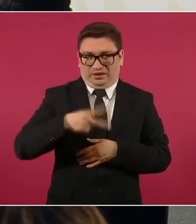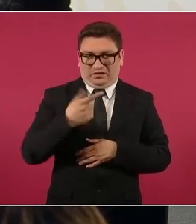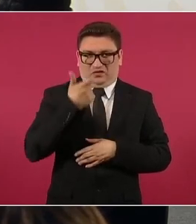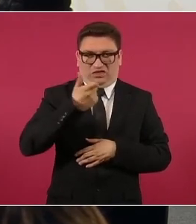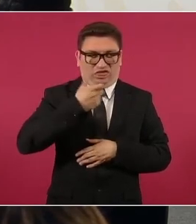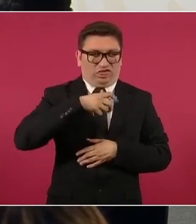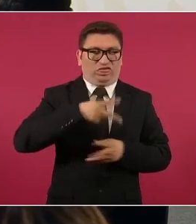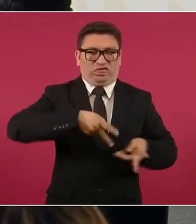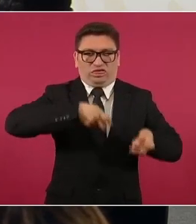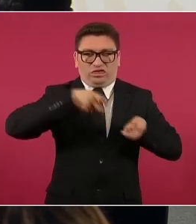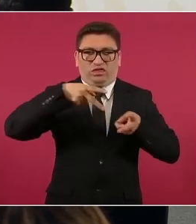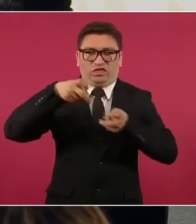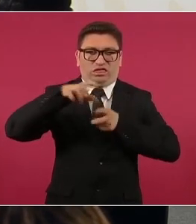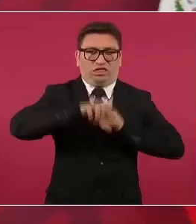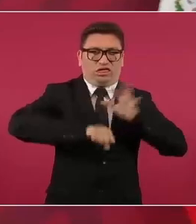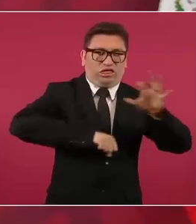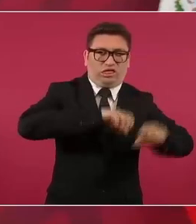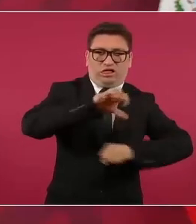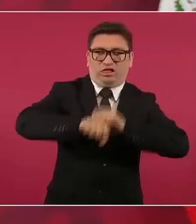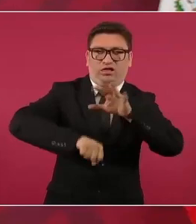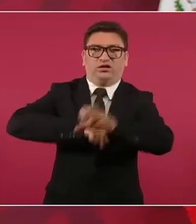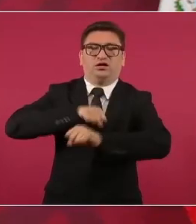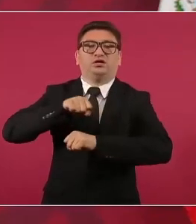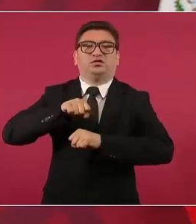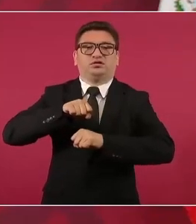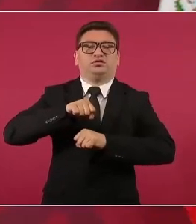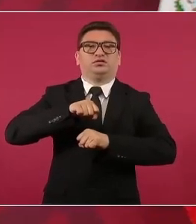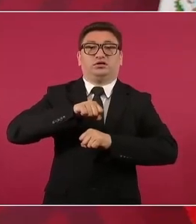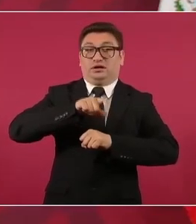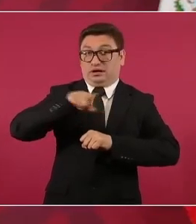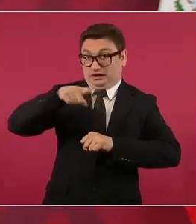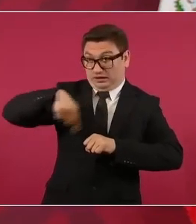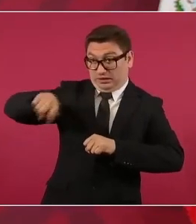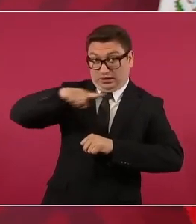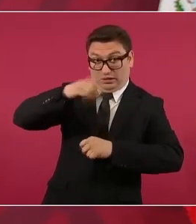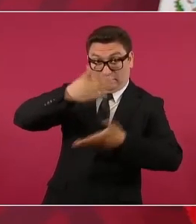a triunfar?